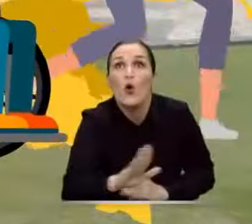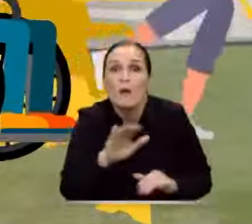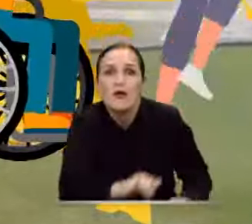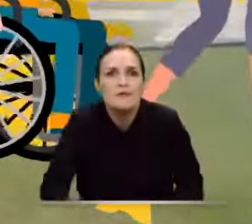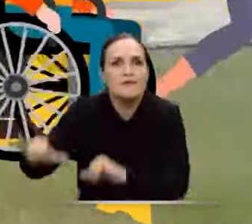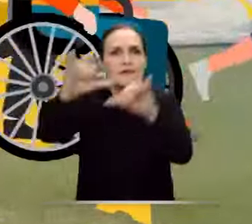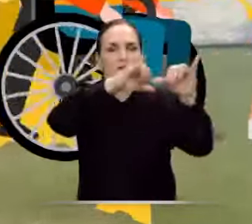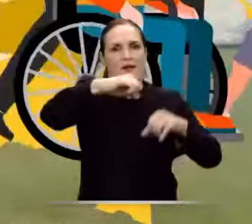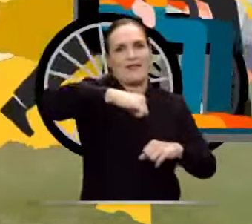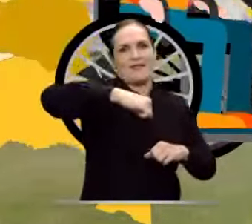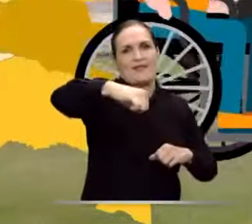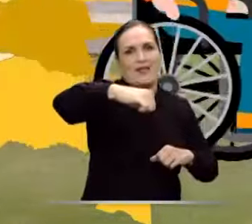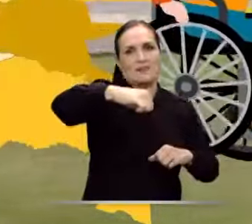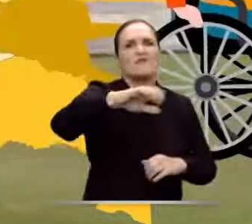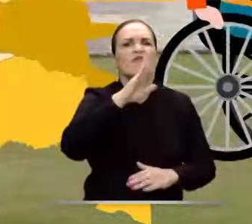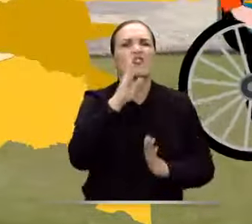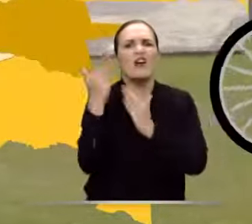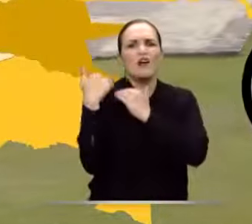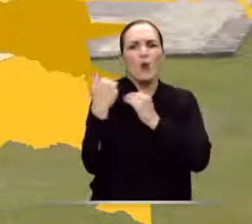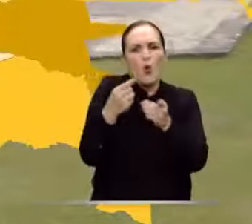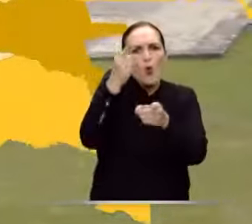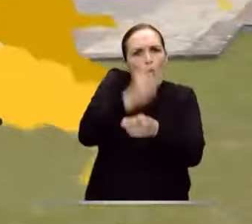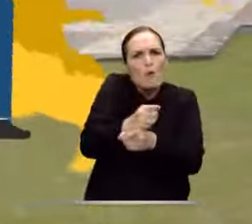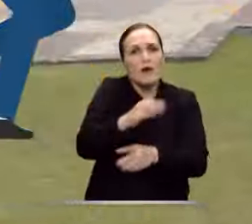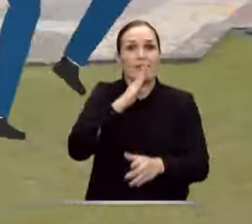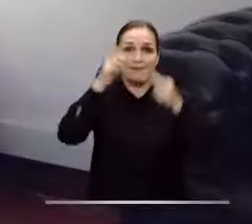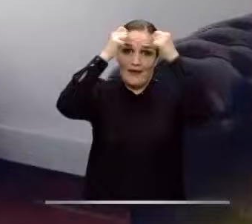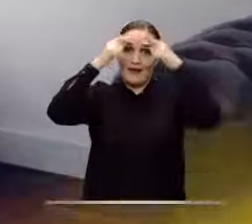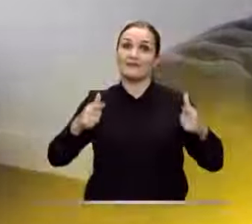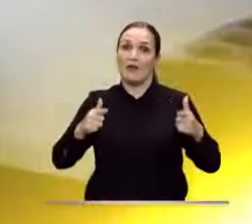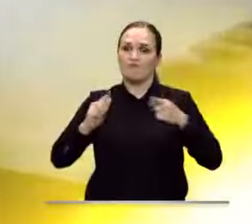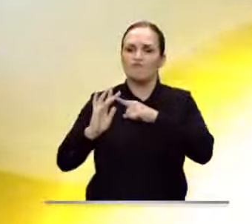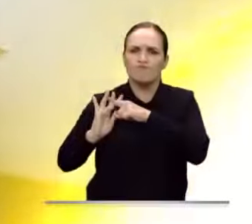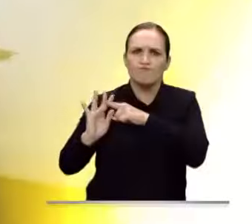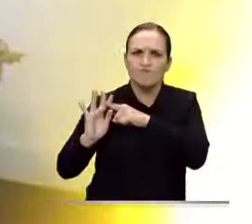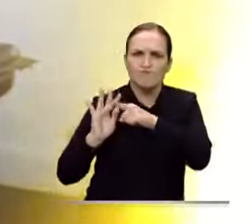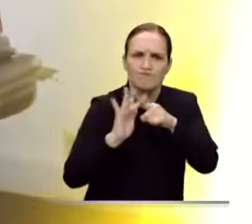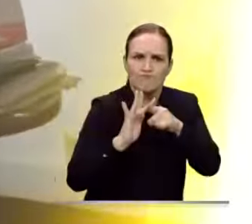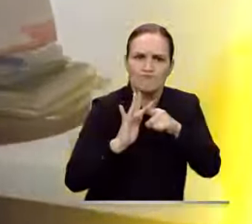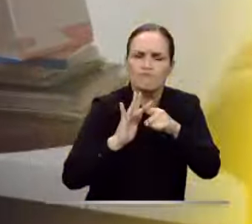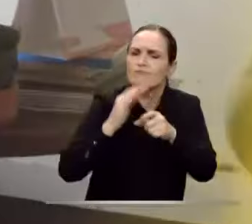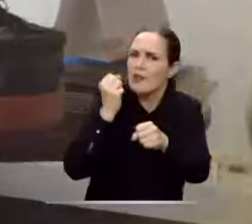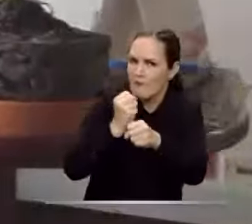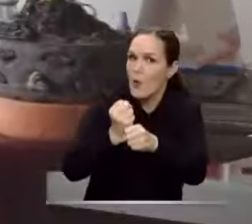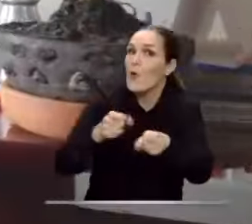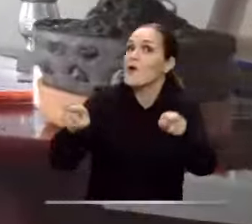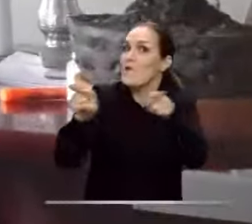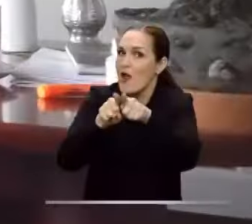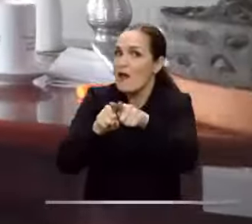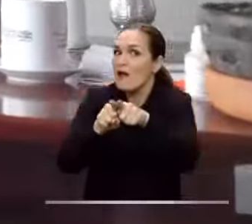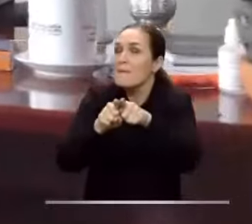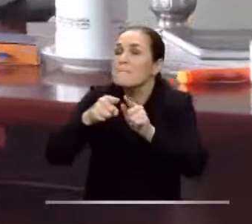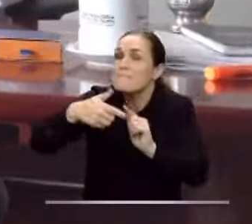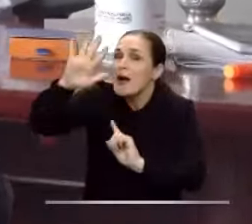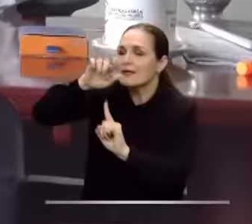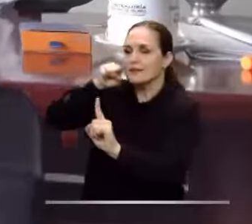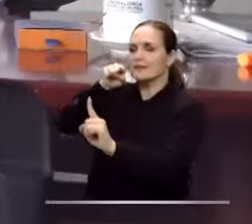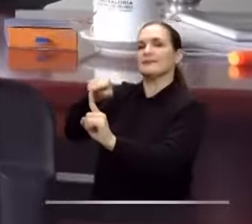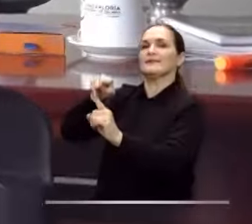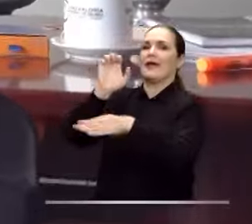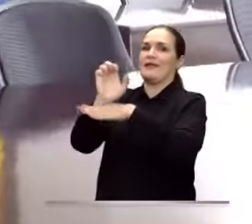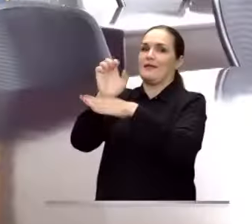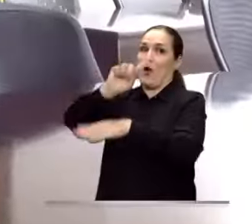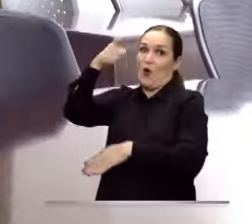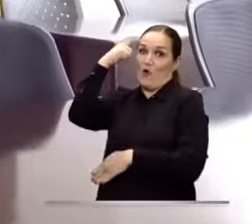tenemos los mismos derechos y el Estado debe ser garante de ello. Esto mismo debe ser aplicado en el ámbito laboral específicamente